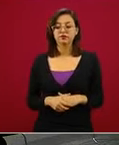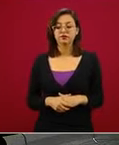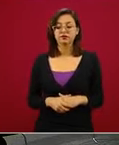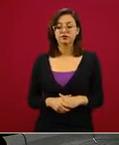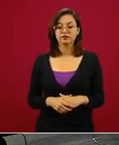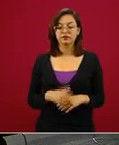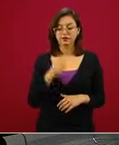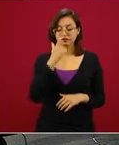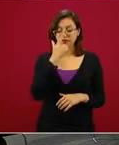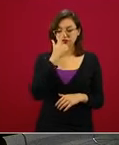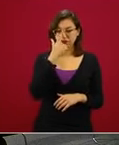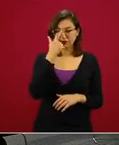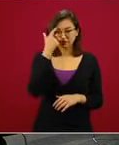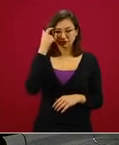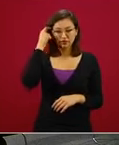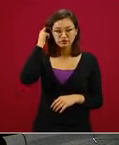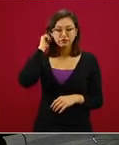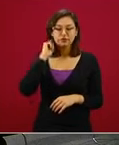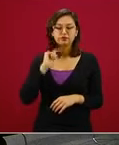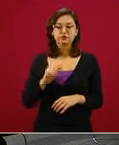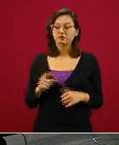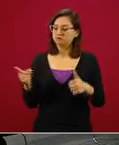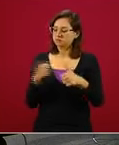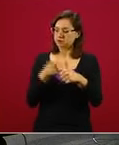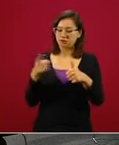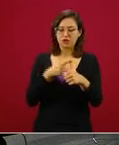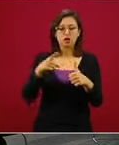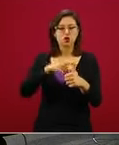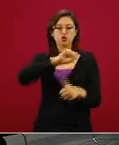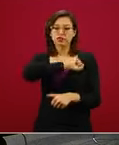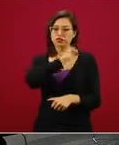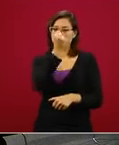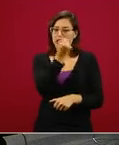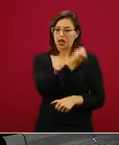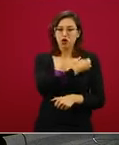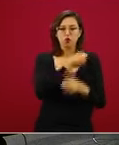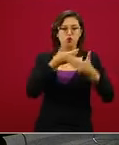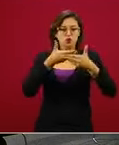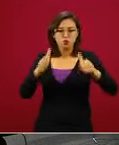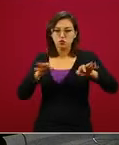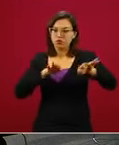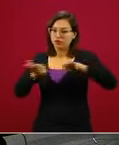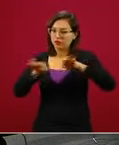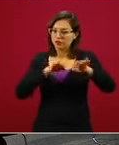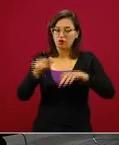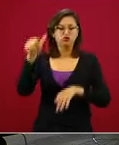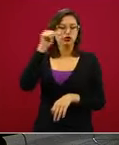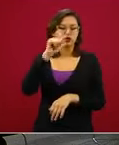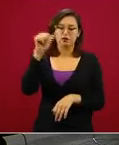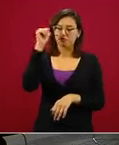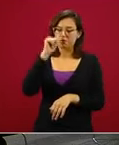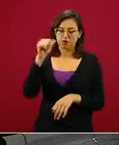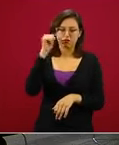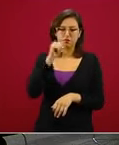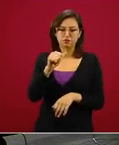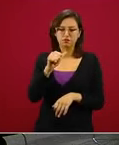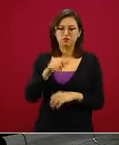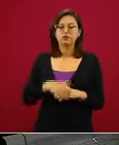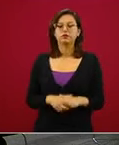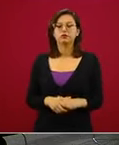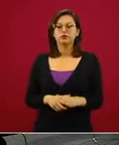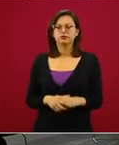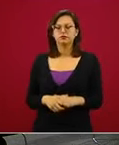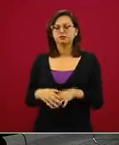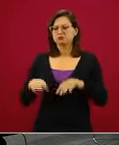las medidas de salud pública y trabajo. Esas siempre están presentes en el naranja también. En términos de las